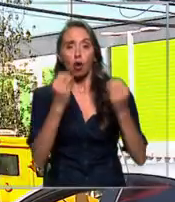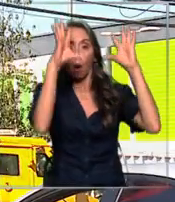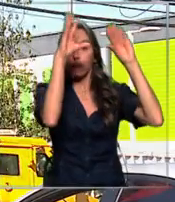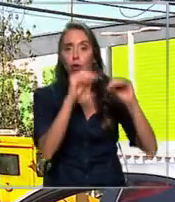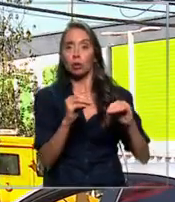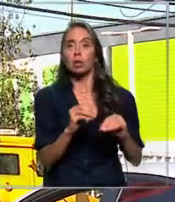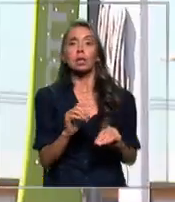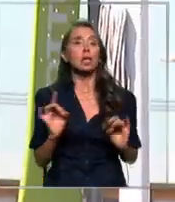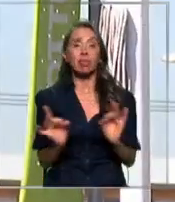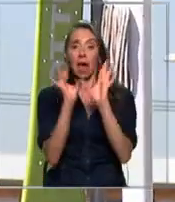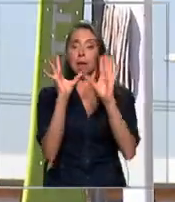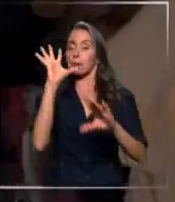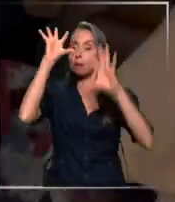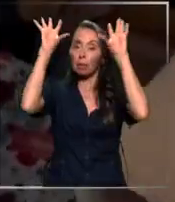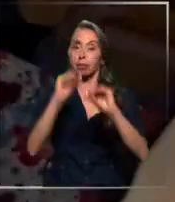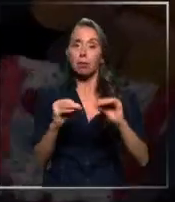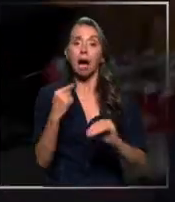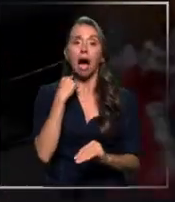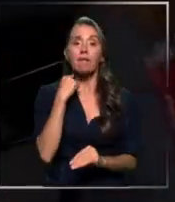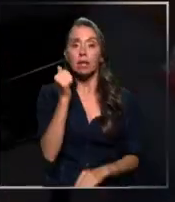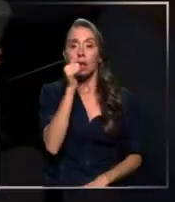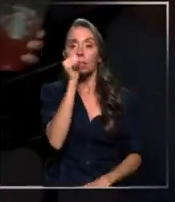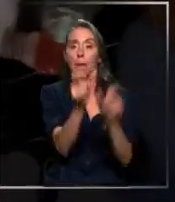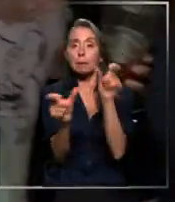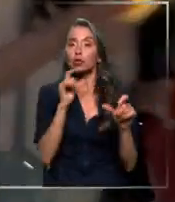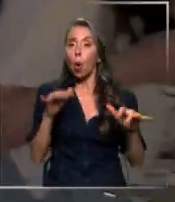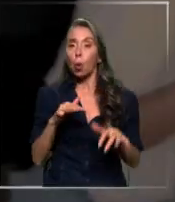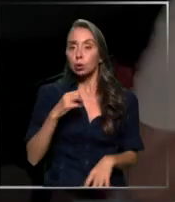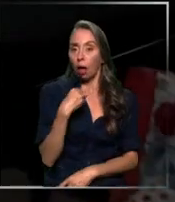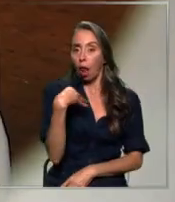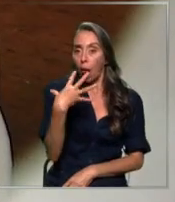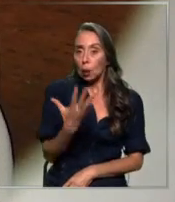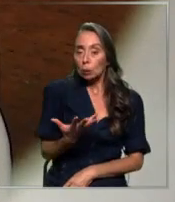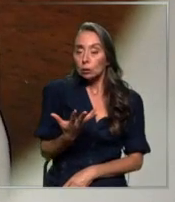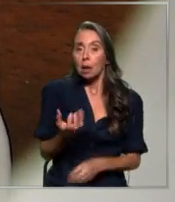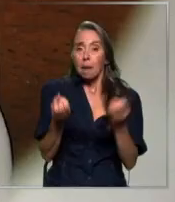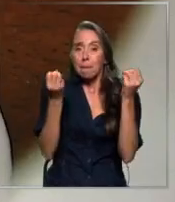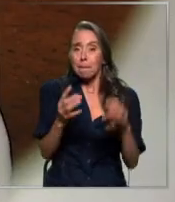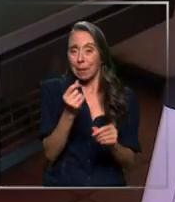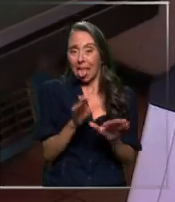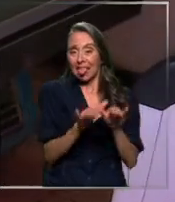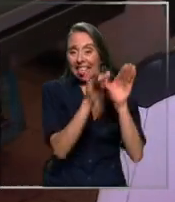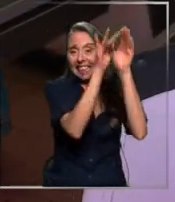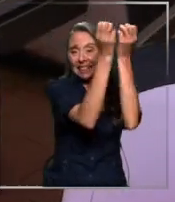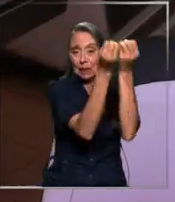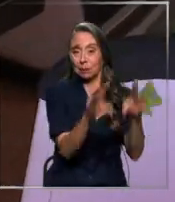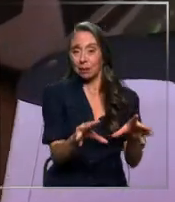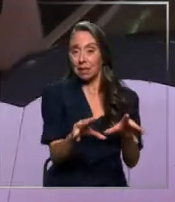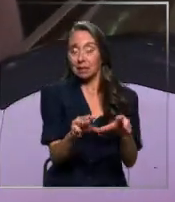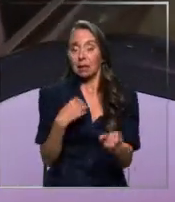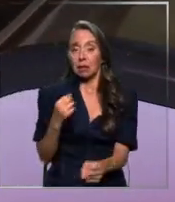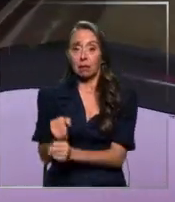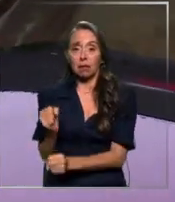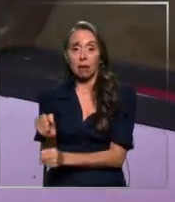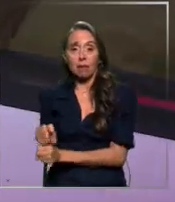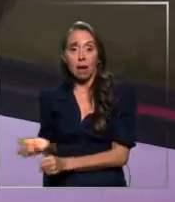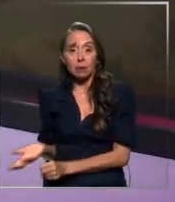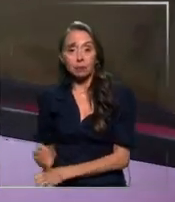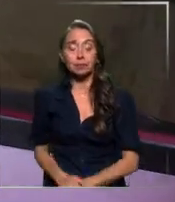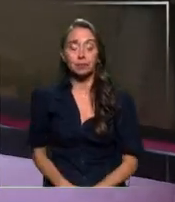luz no programados que afectan el día a día de los usuarios, que en algunos casos ven pérdidas importantes en sus fuentes de trabajo.